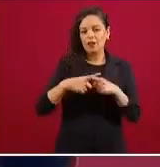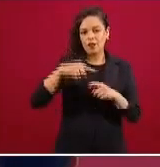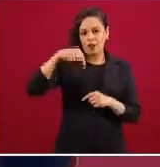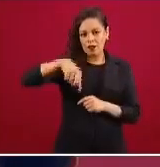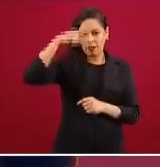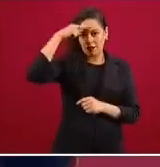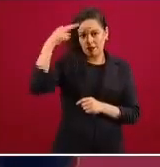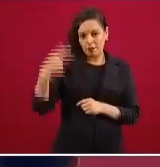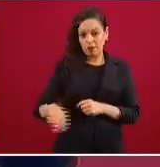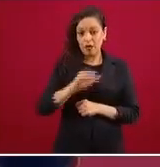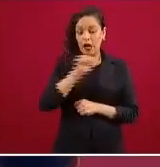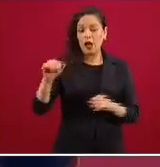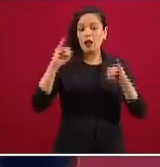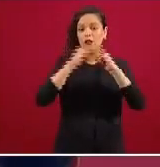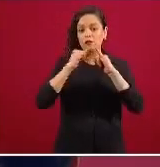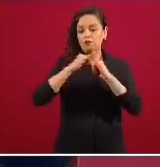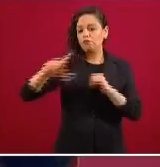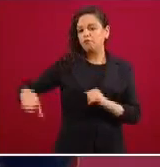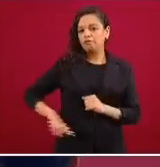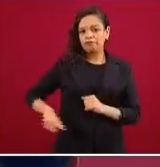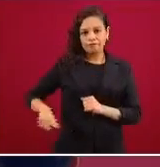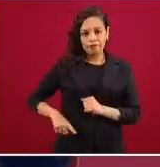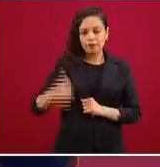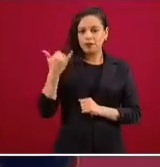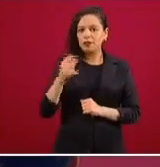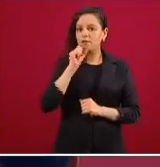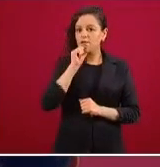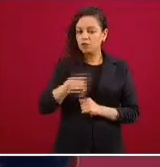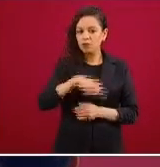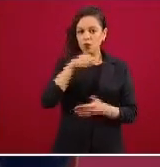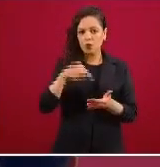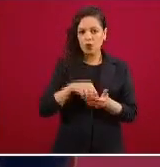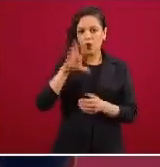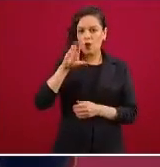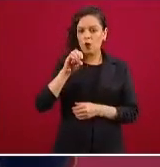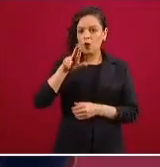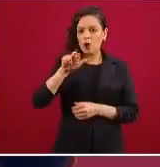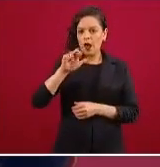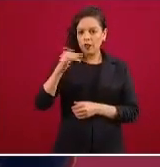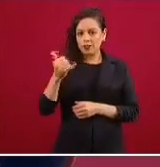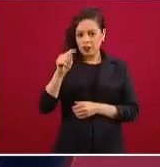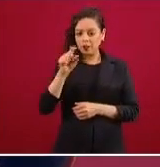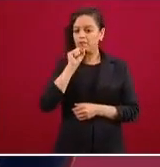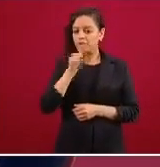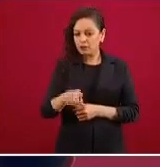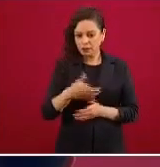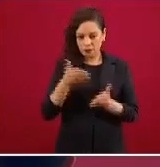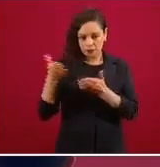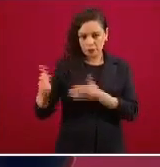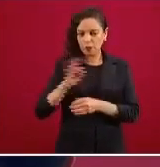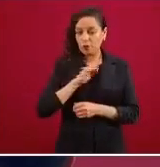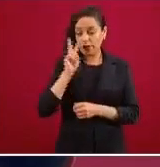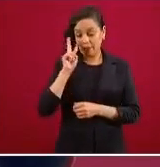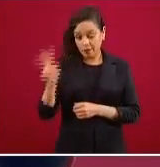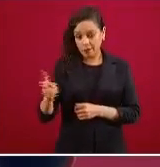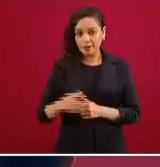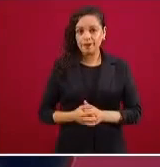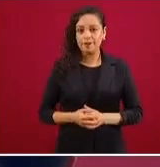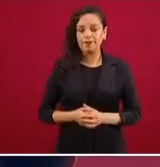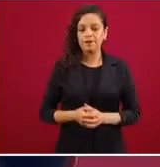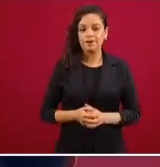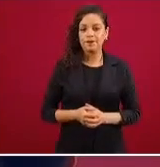de las instituciones públicas los propios centros CONACYT aquí están y también